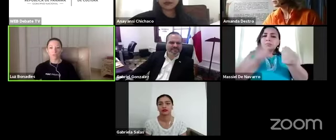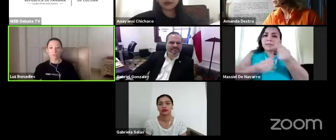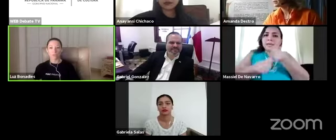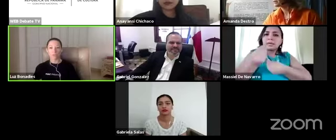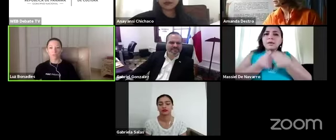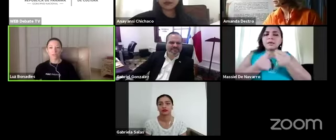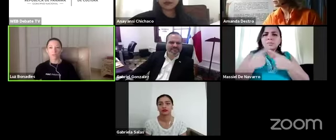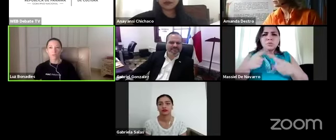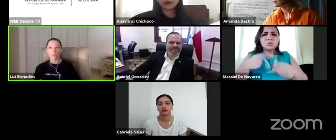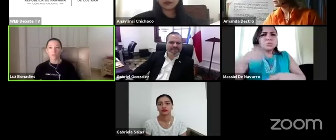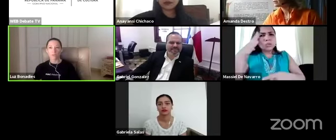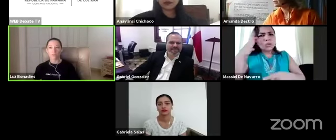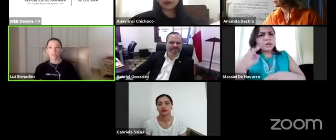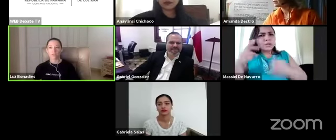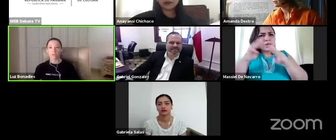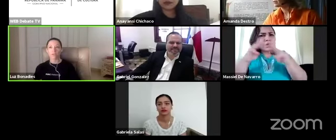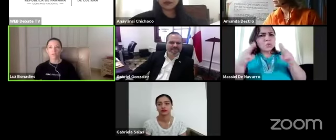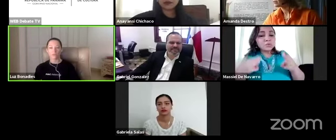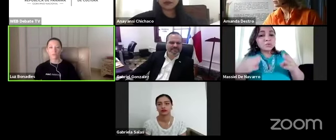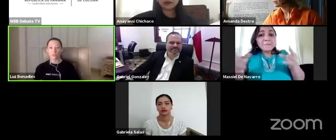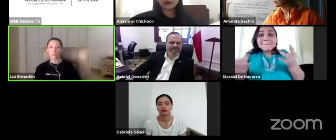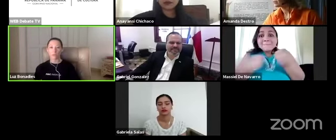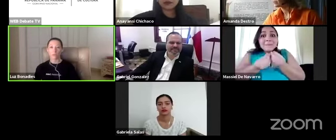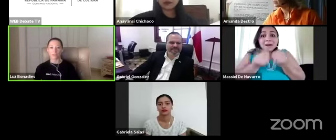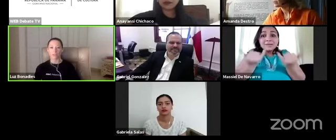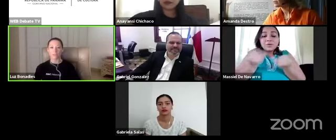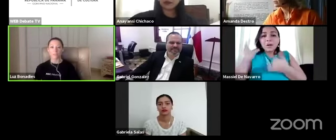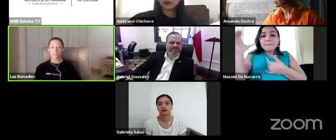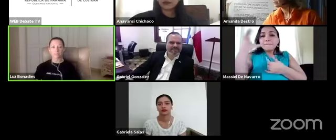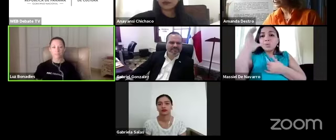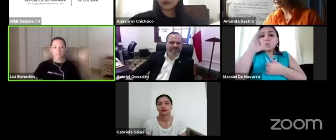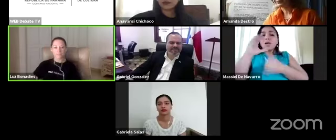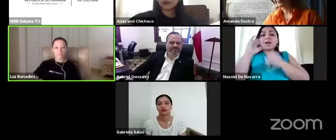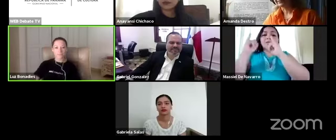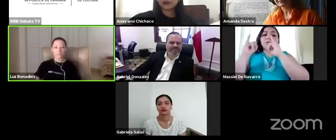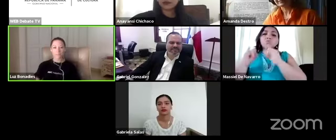en los museos más que nunca buscar ser instituciones más humanas